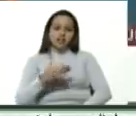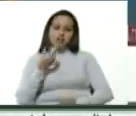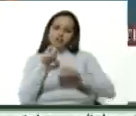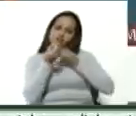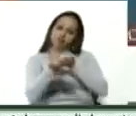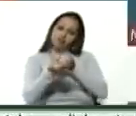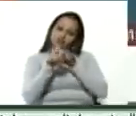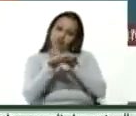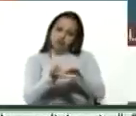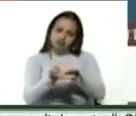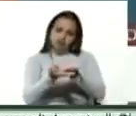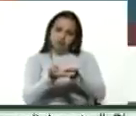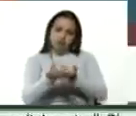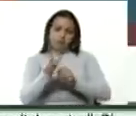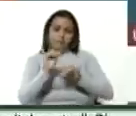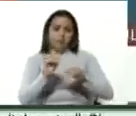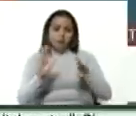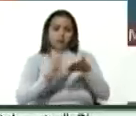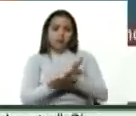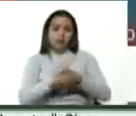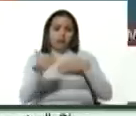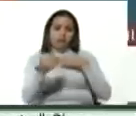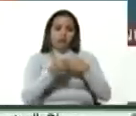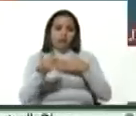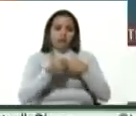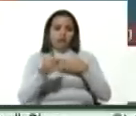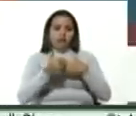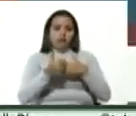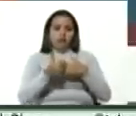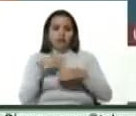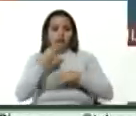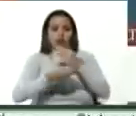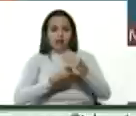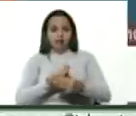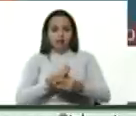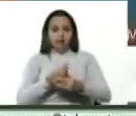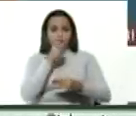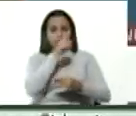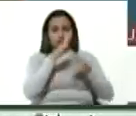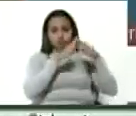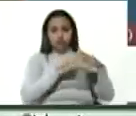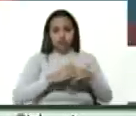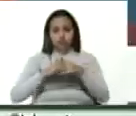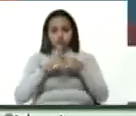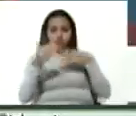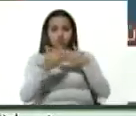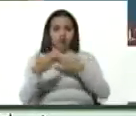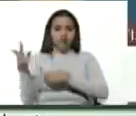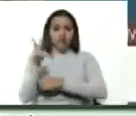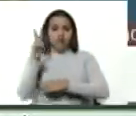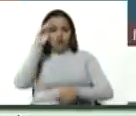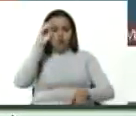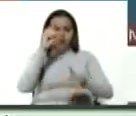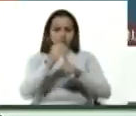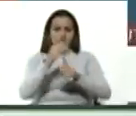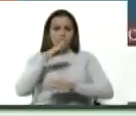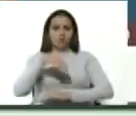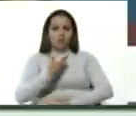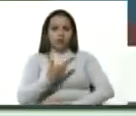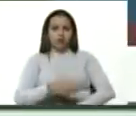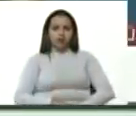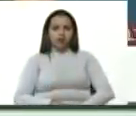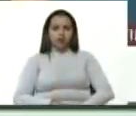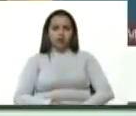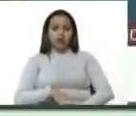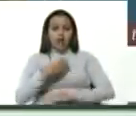por parte de ellos de la agresión que se lleva adelante contra Venezuela con el objetivo de cumplir un